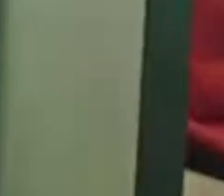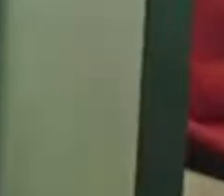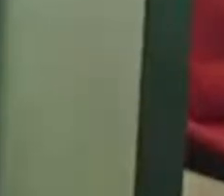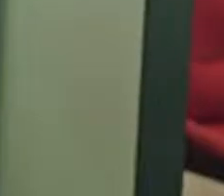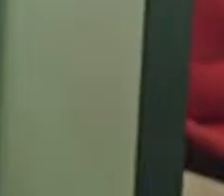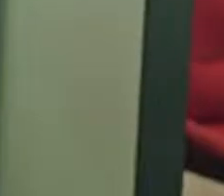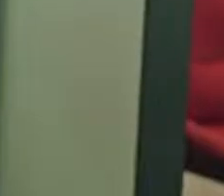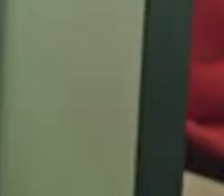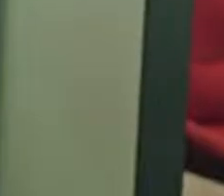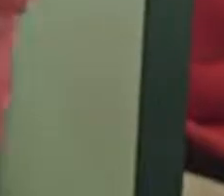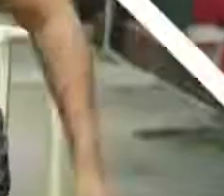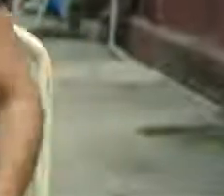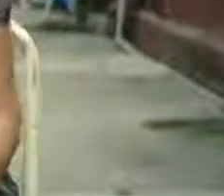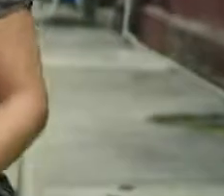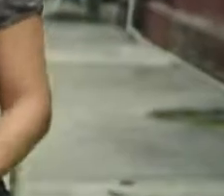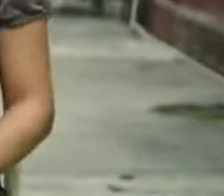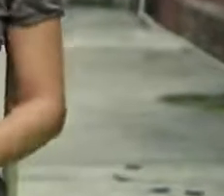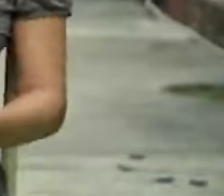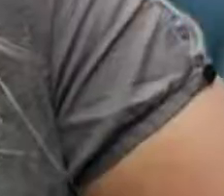Narcomenudista.